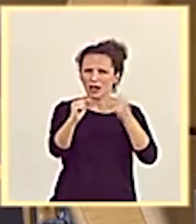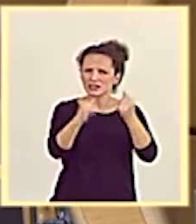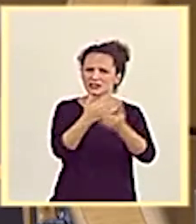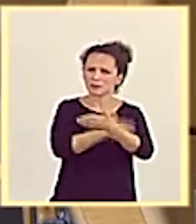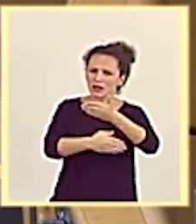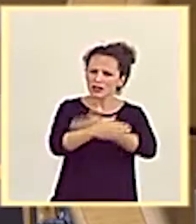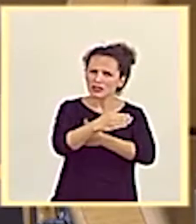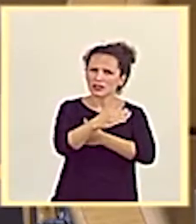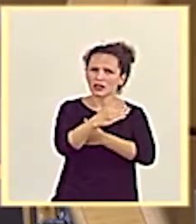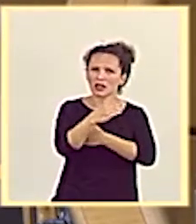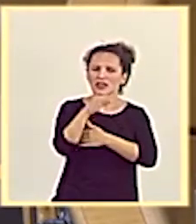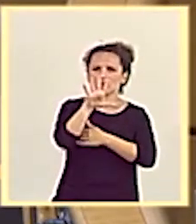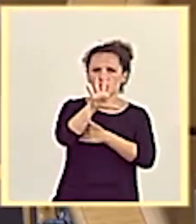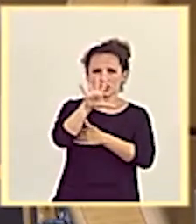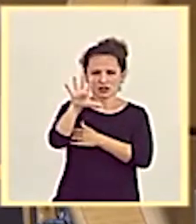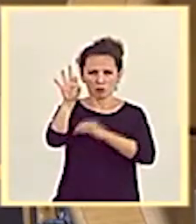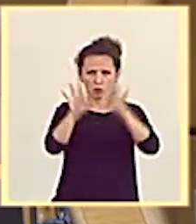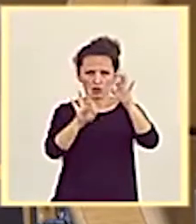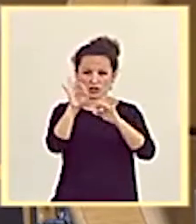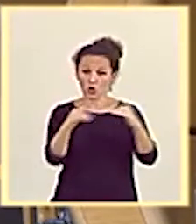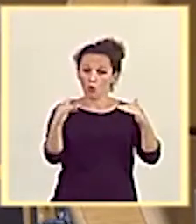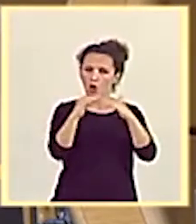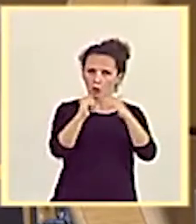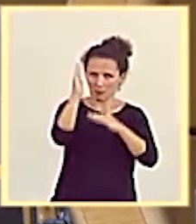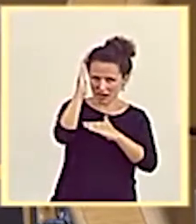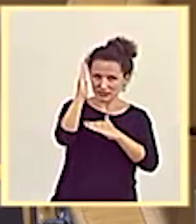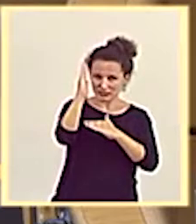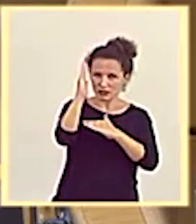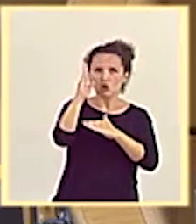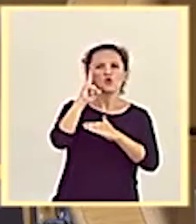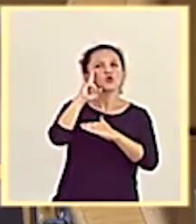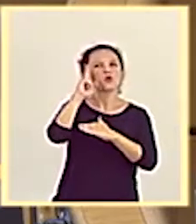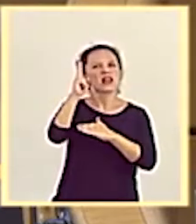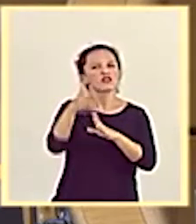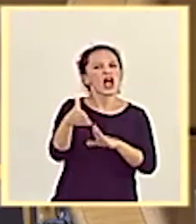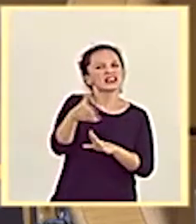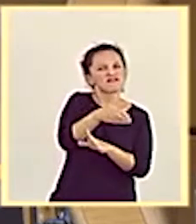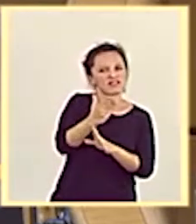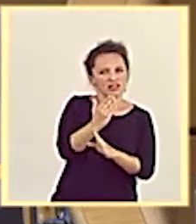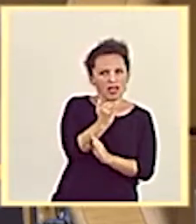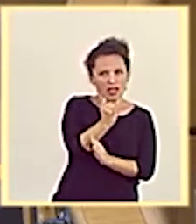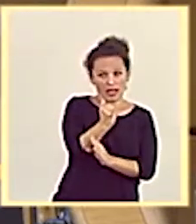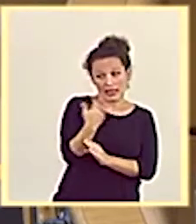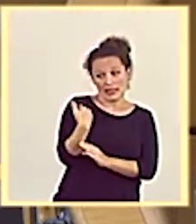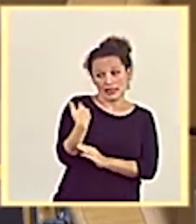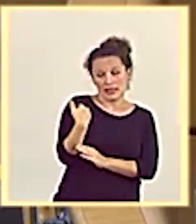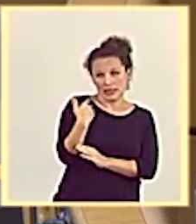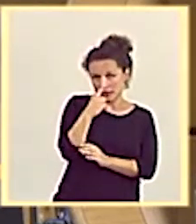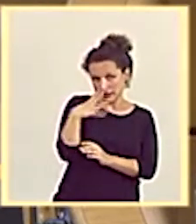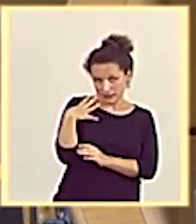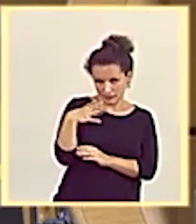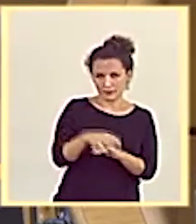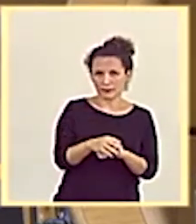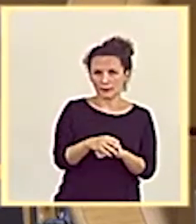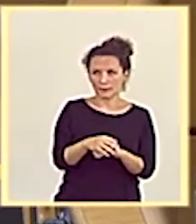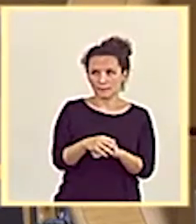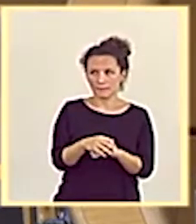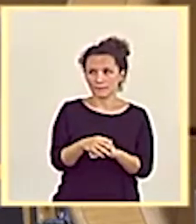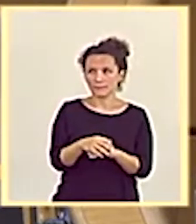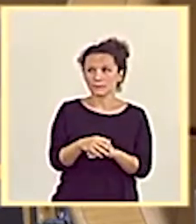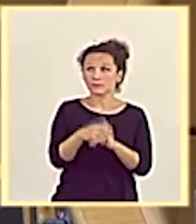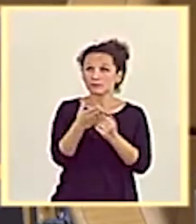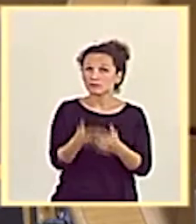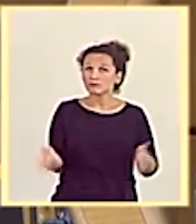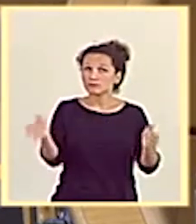igual o superior al 45% que han recibido jubilación anticipada en los últimos años. En la